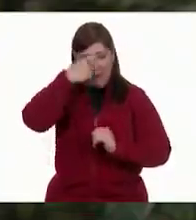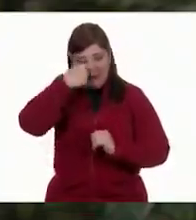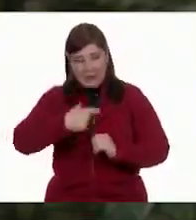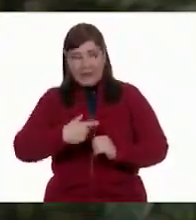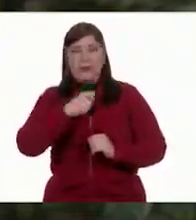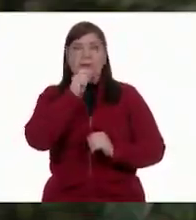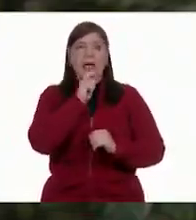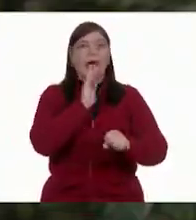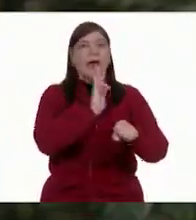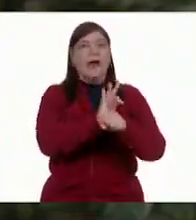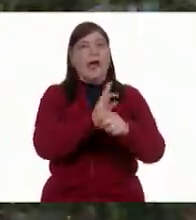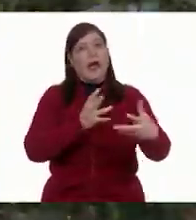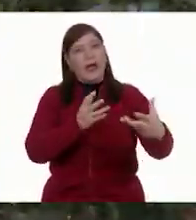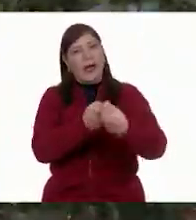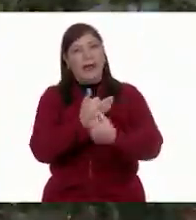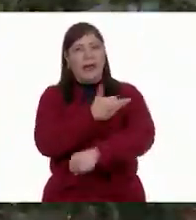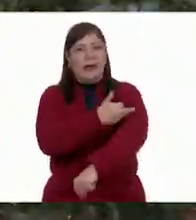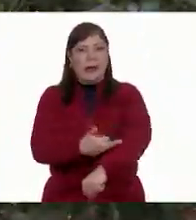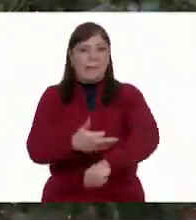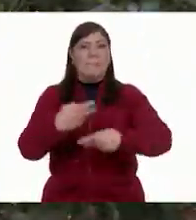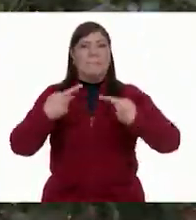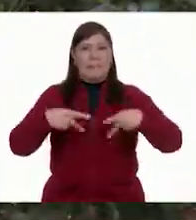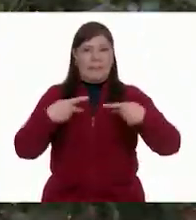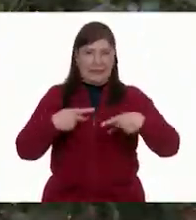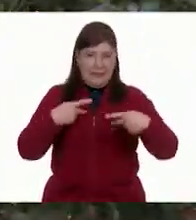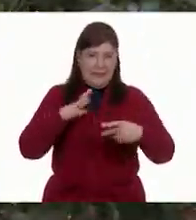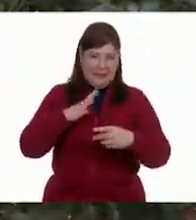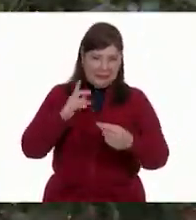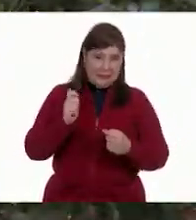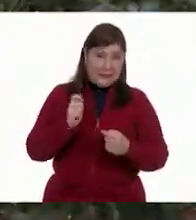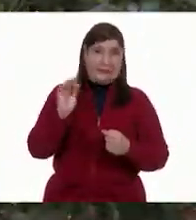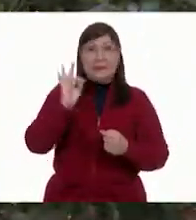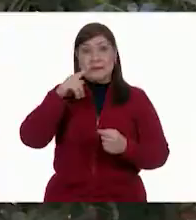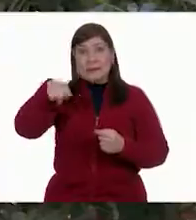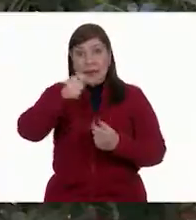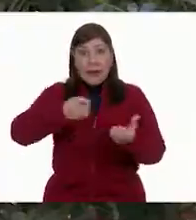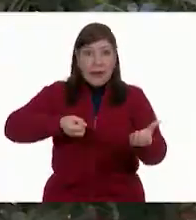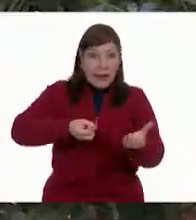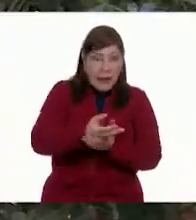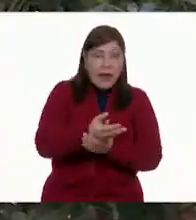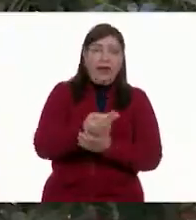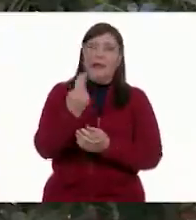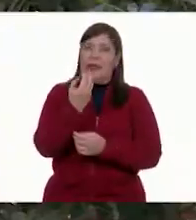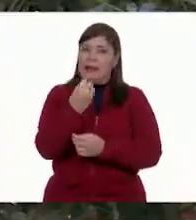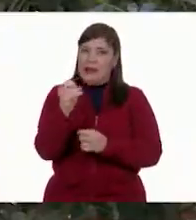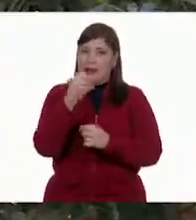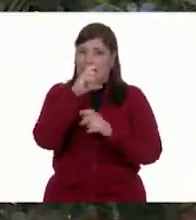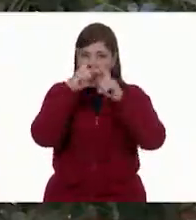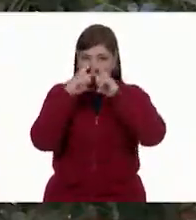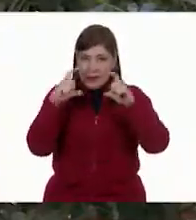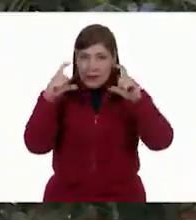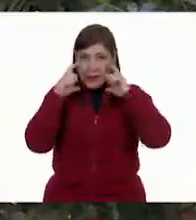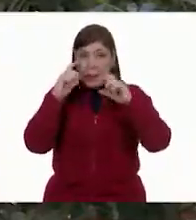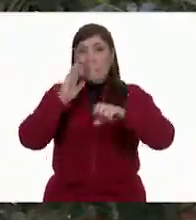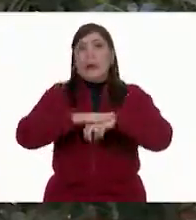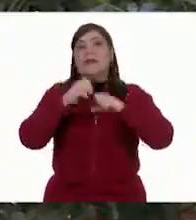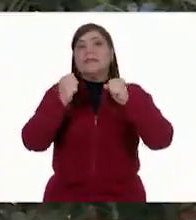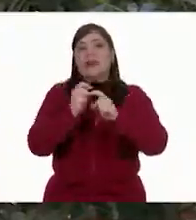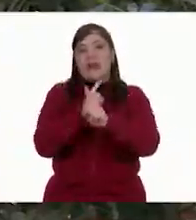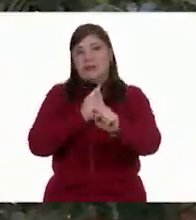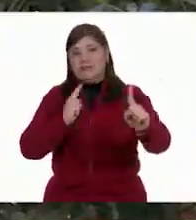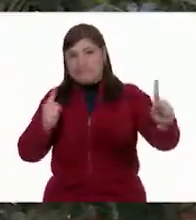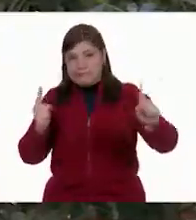personas que te rodean. Si sales de casa, usa cubrebocas y guarda la sana distancia.